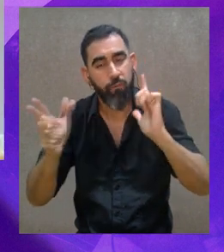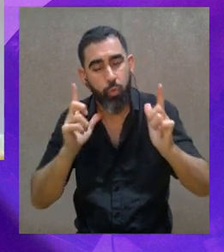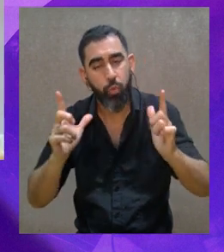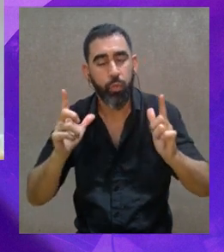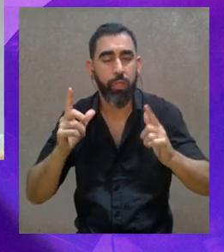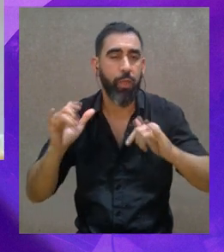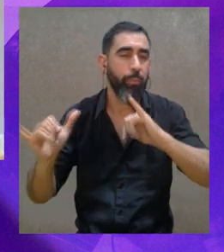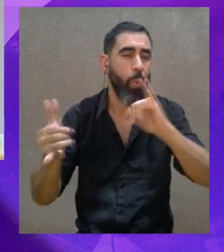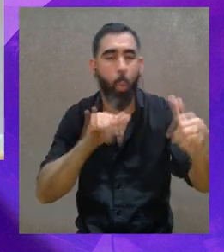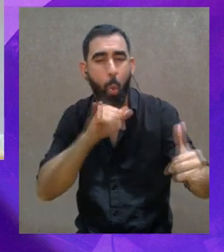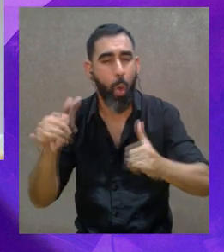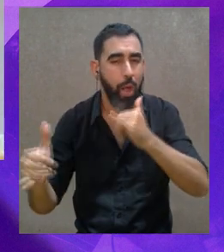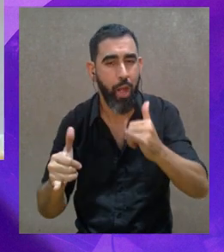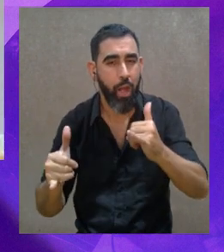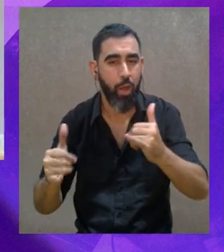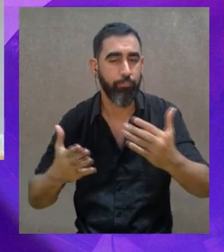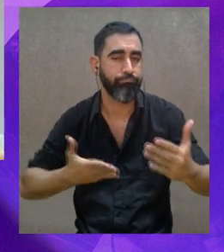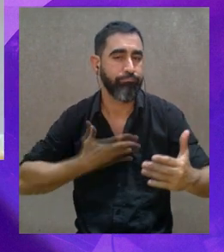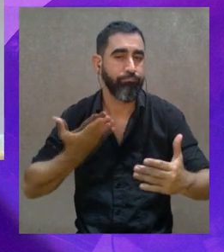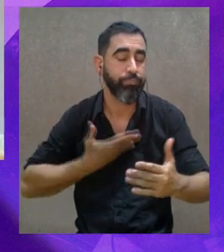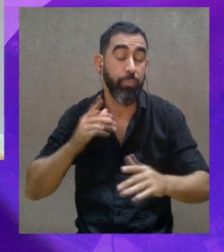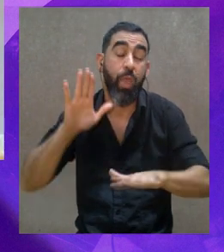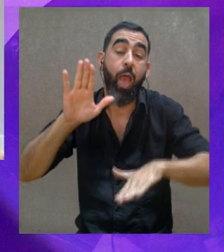los beneficios que sí tenemos.